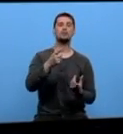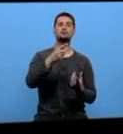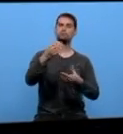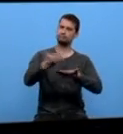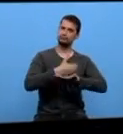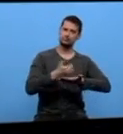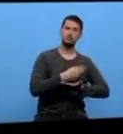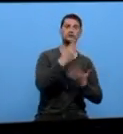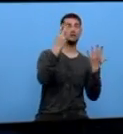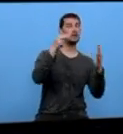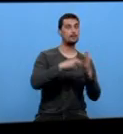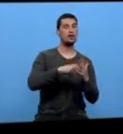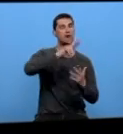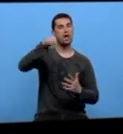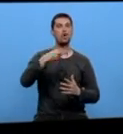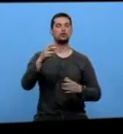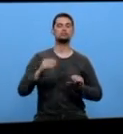euros para afogar do transeúnte de Lugo.